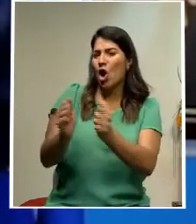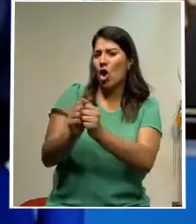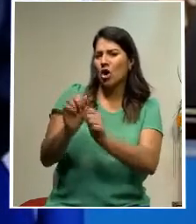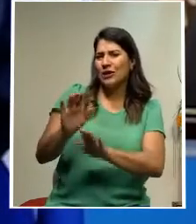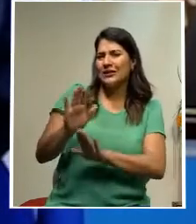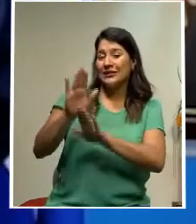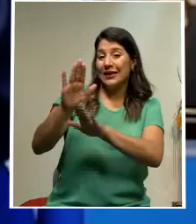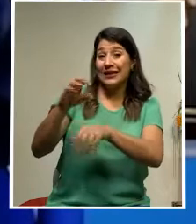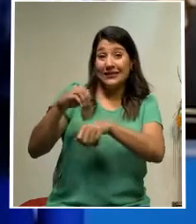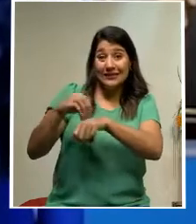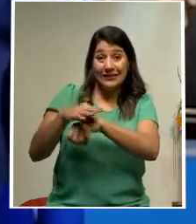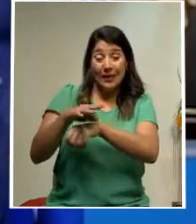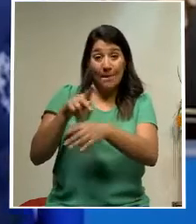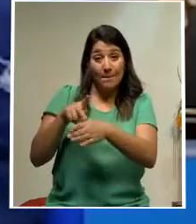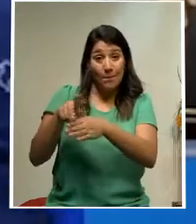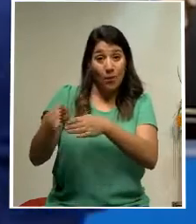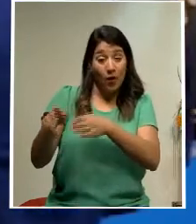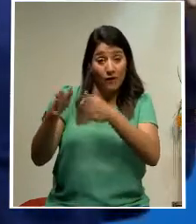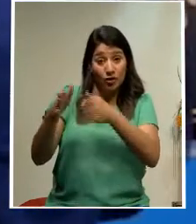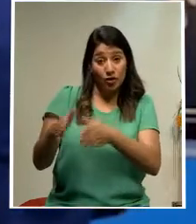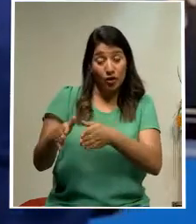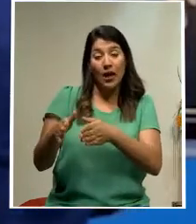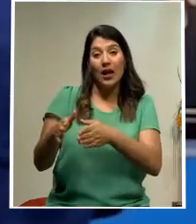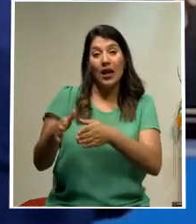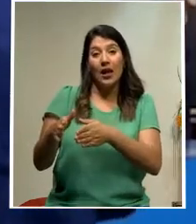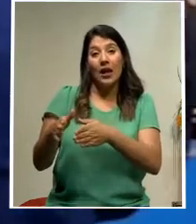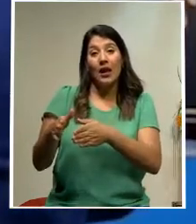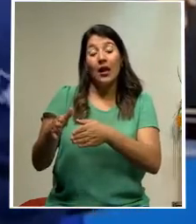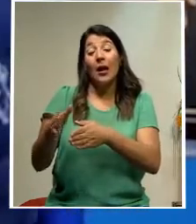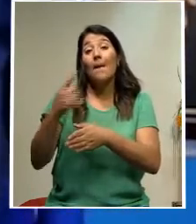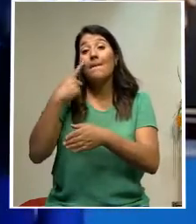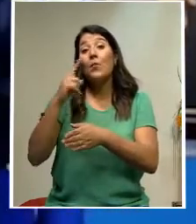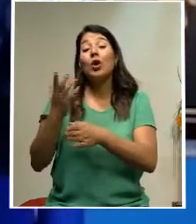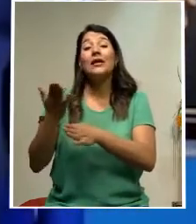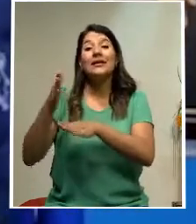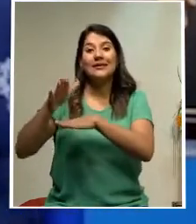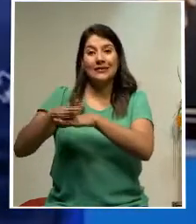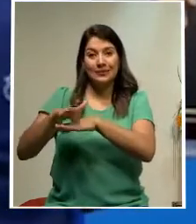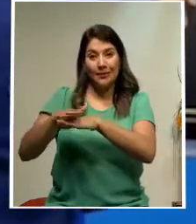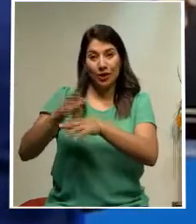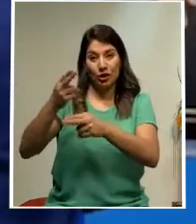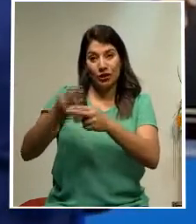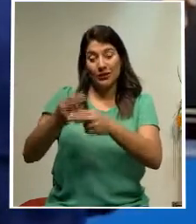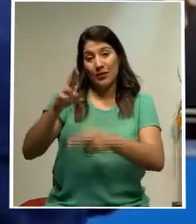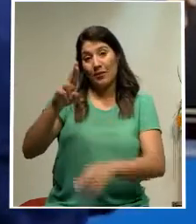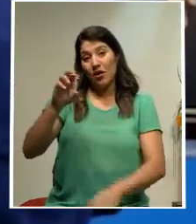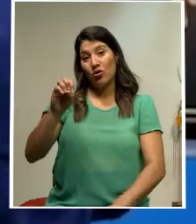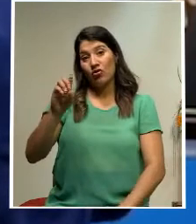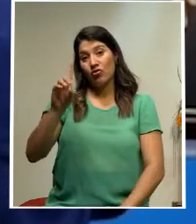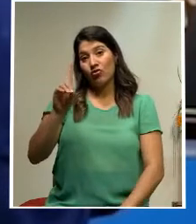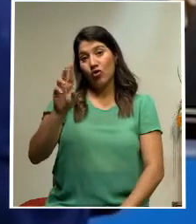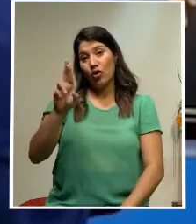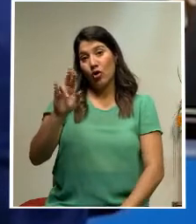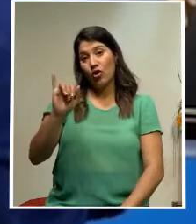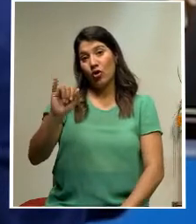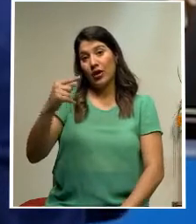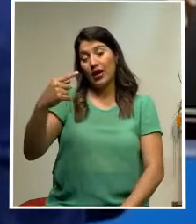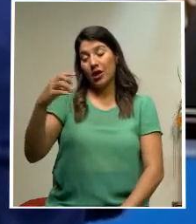profesional del actuario matemático don Rodrigo Arias